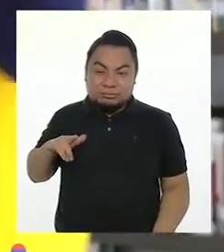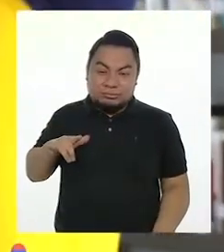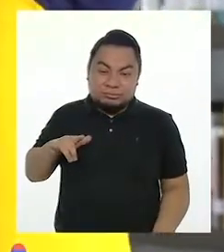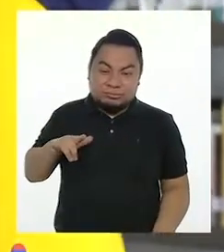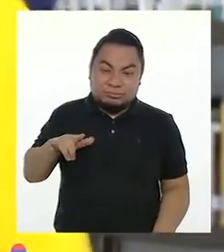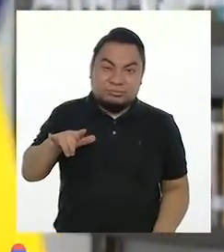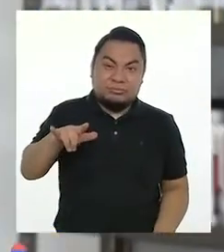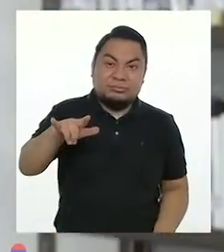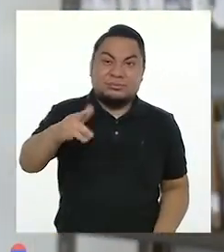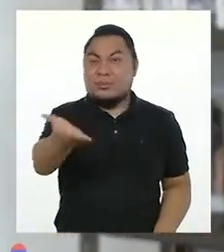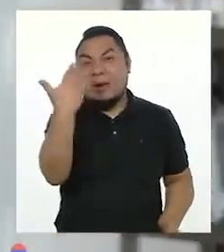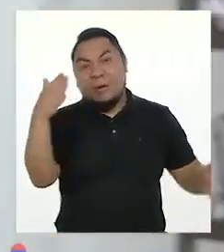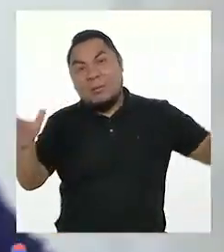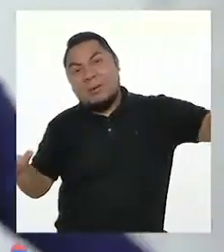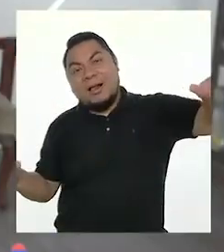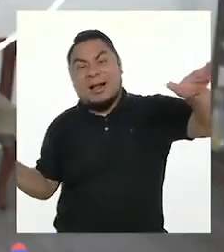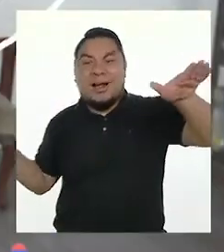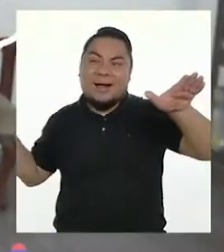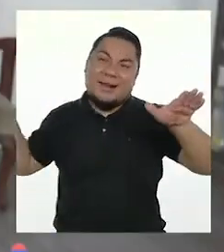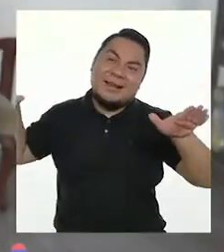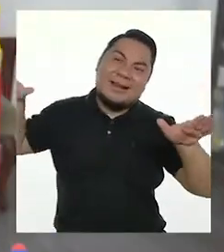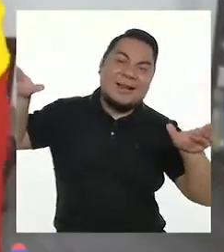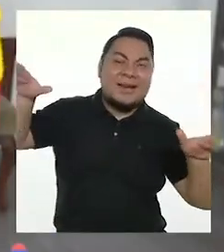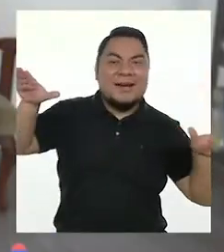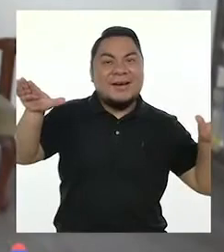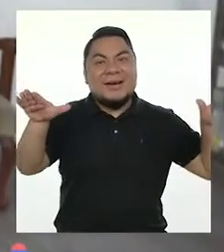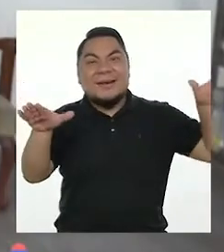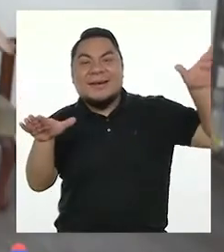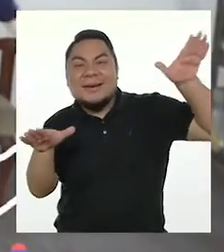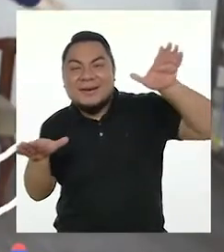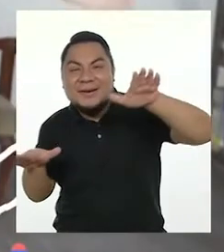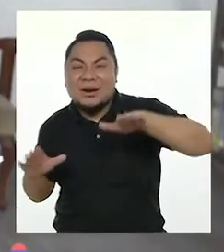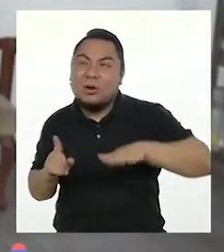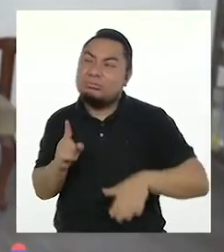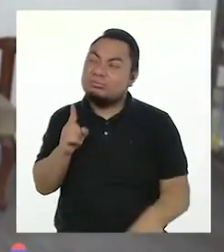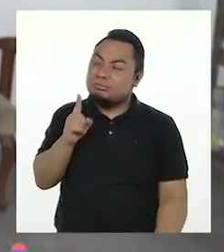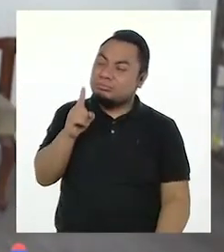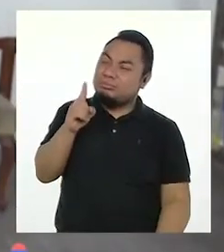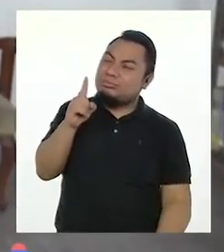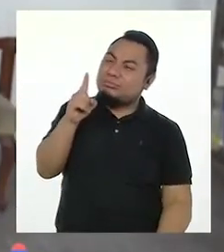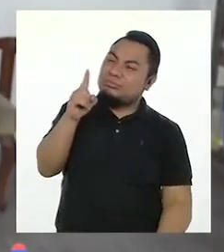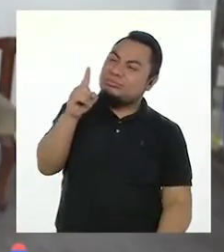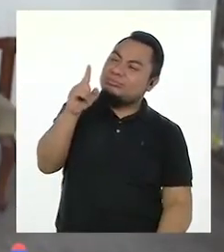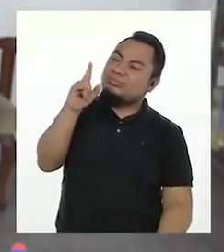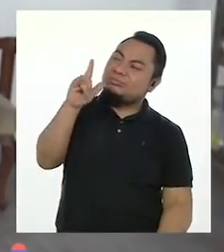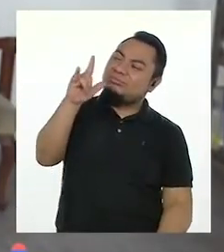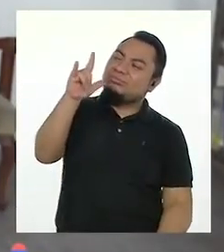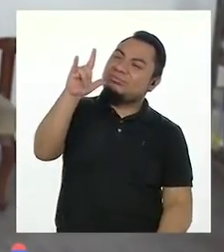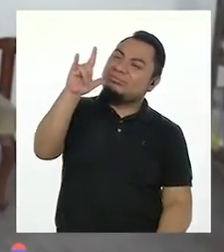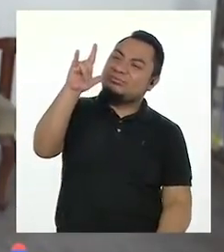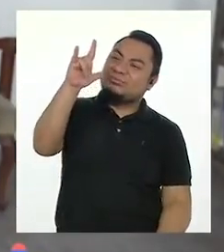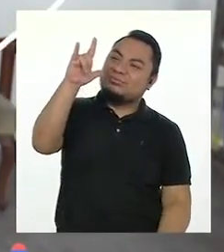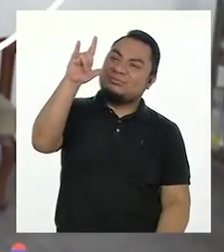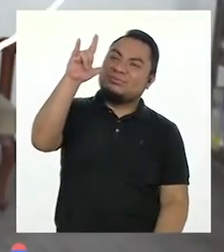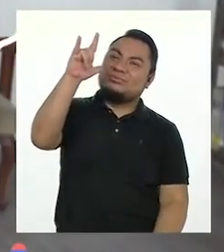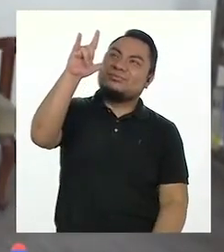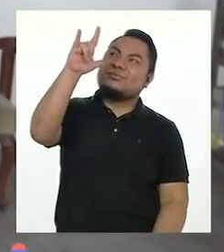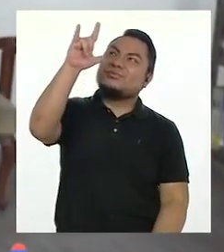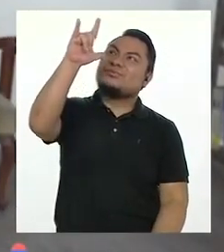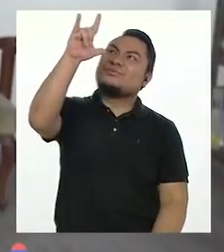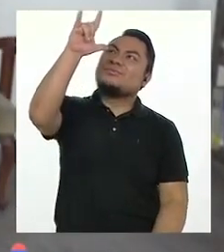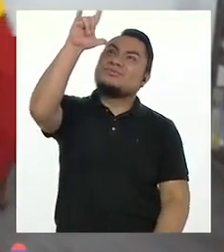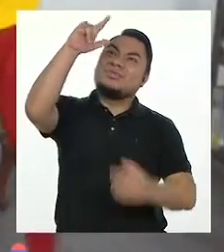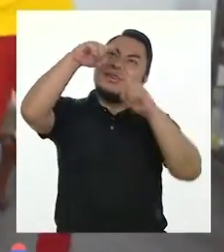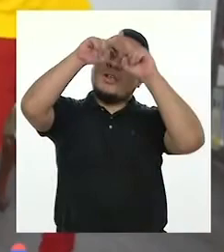¡Sí, a volar! Estamos subiendo, subiendo. Estamos llegando a las nubes. ¡Arriba!